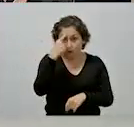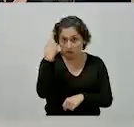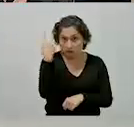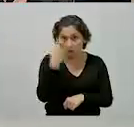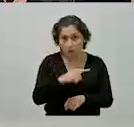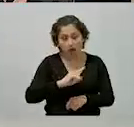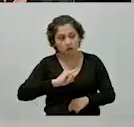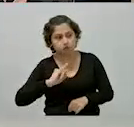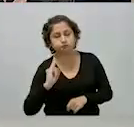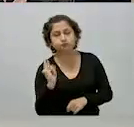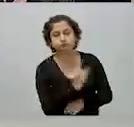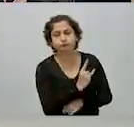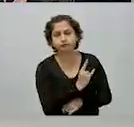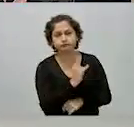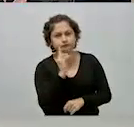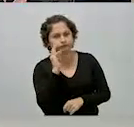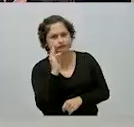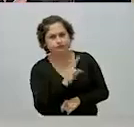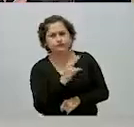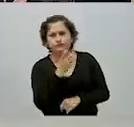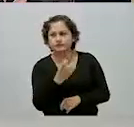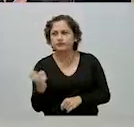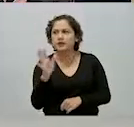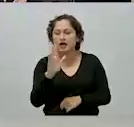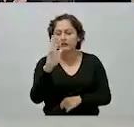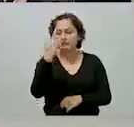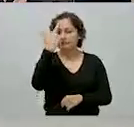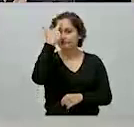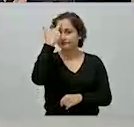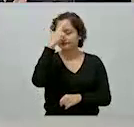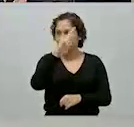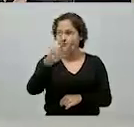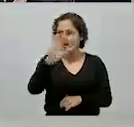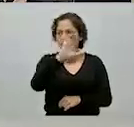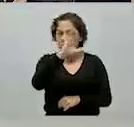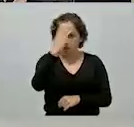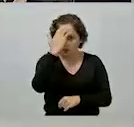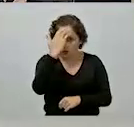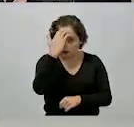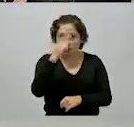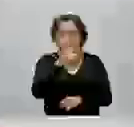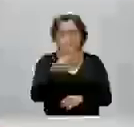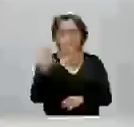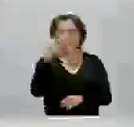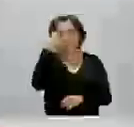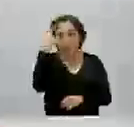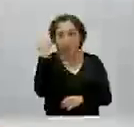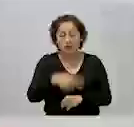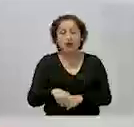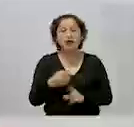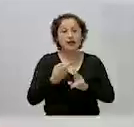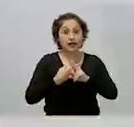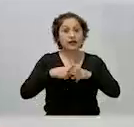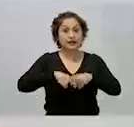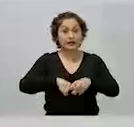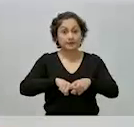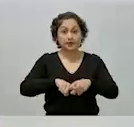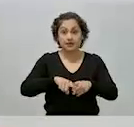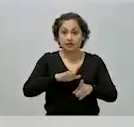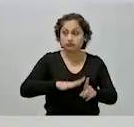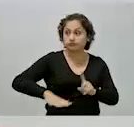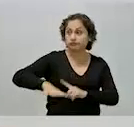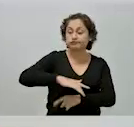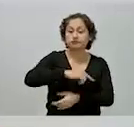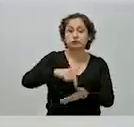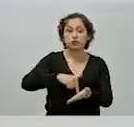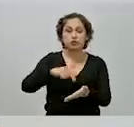van a utilizar para las inauguraciones de obras, se van a poner en